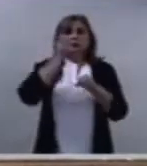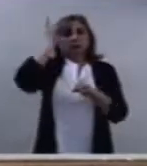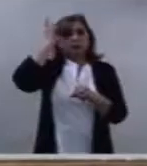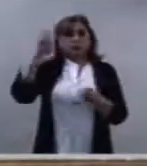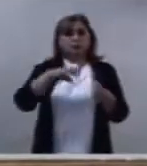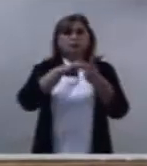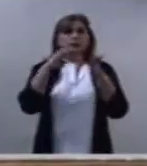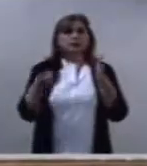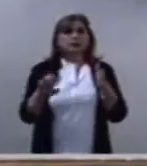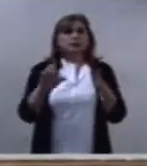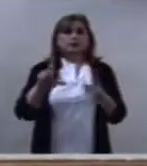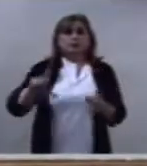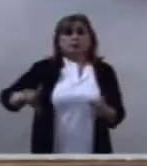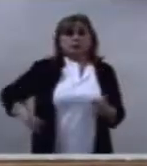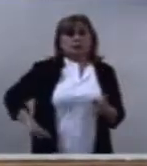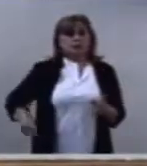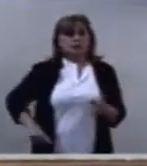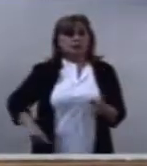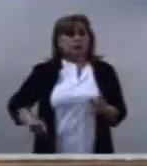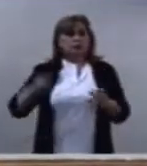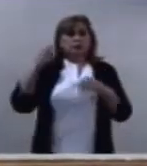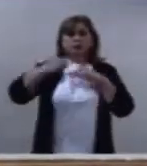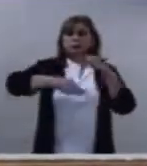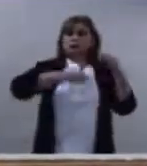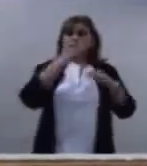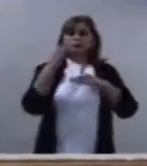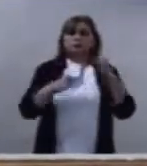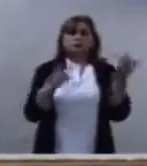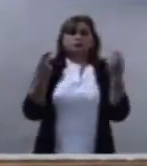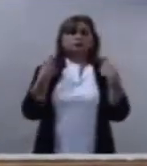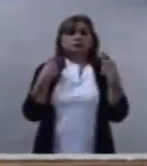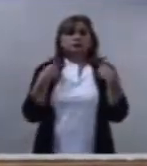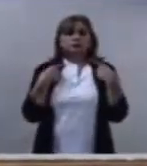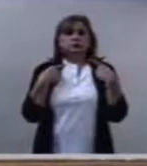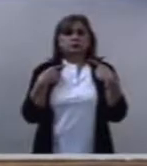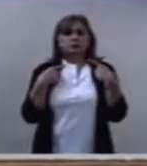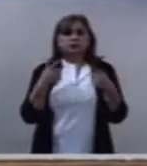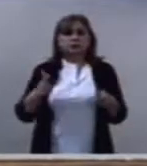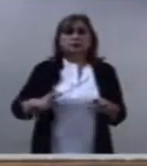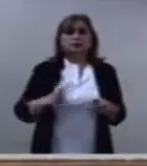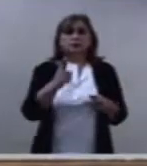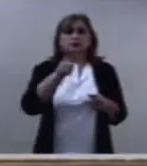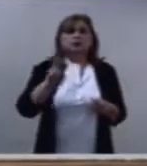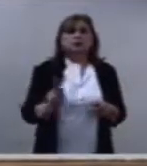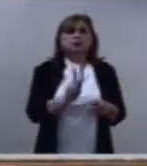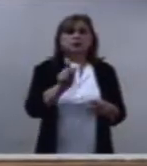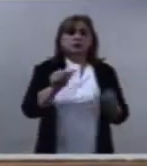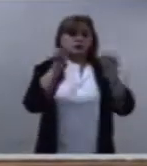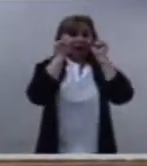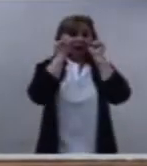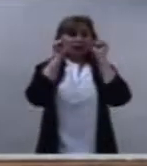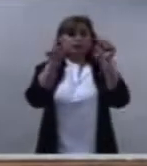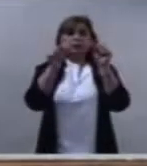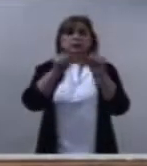también siempre les invito a escuchar la voz del pueblo